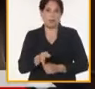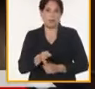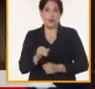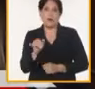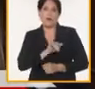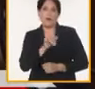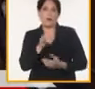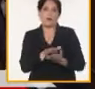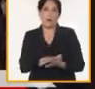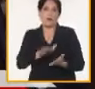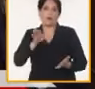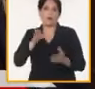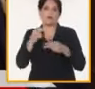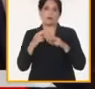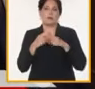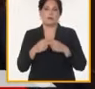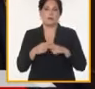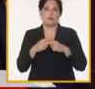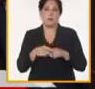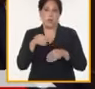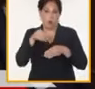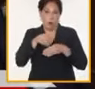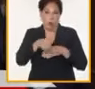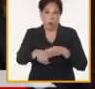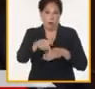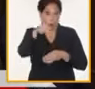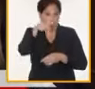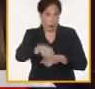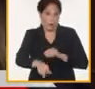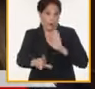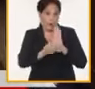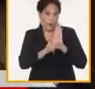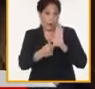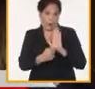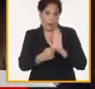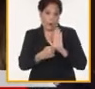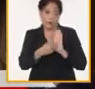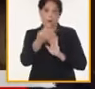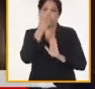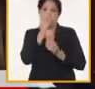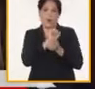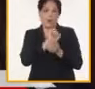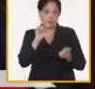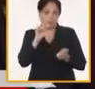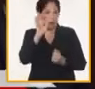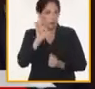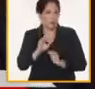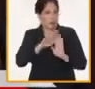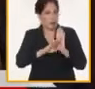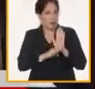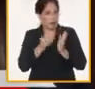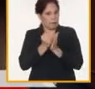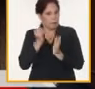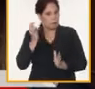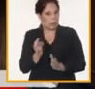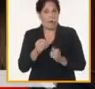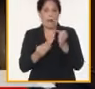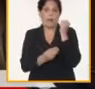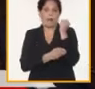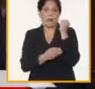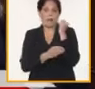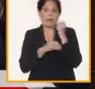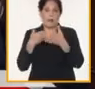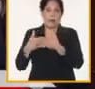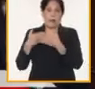compromiso a partir de que si hoy tenemos una ley contamos con todas las medidas que se aprobaron para fortalecer la